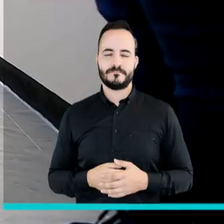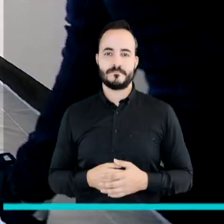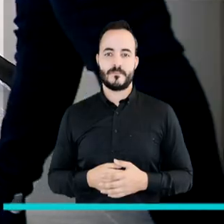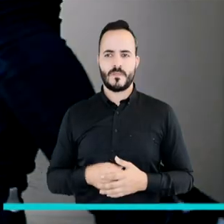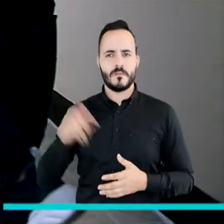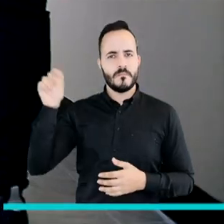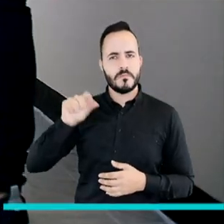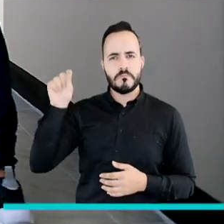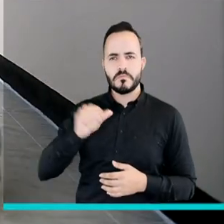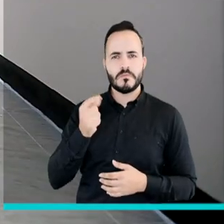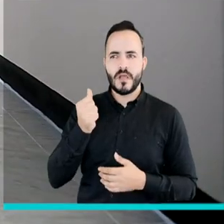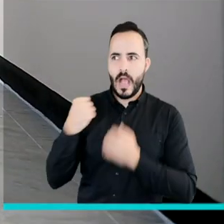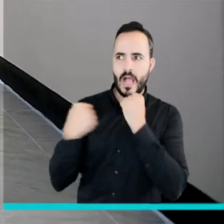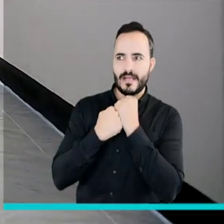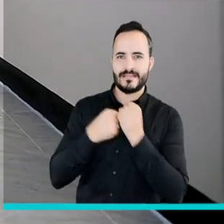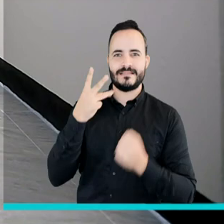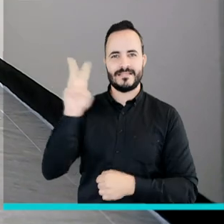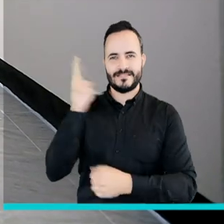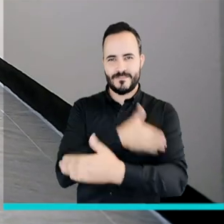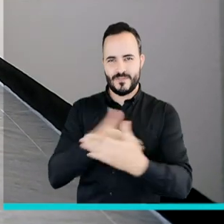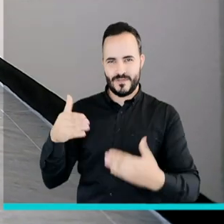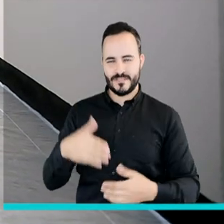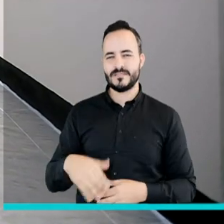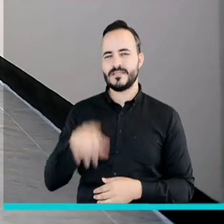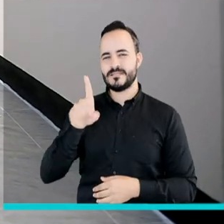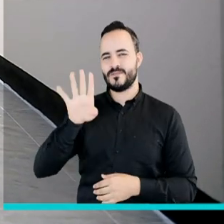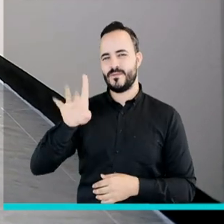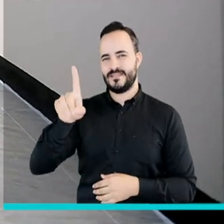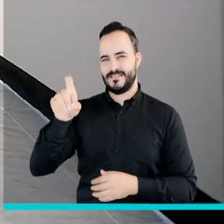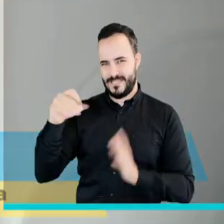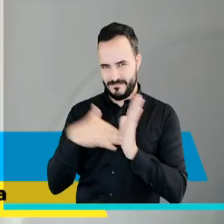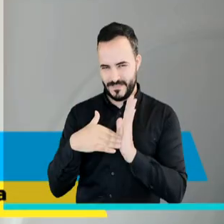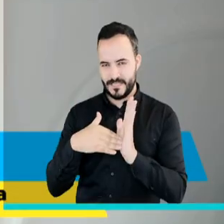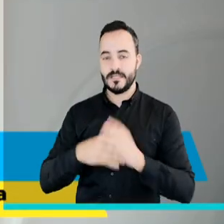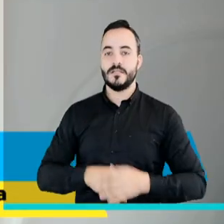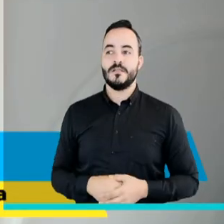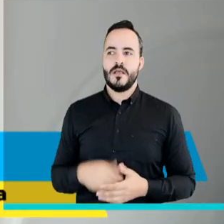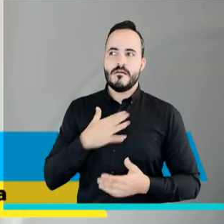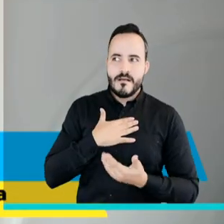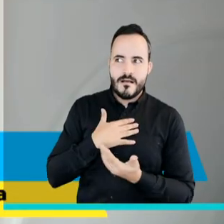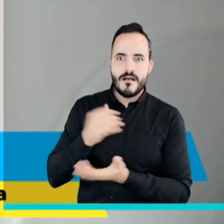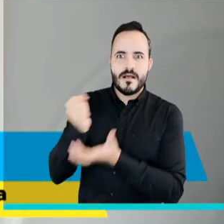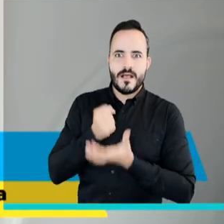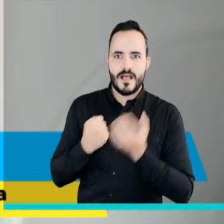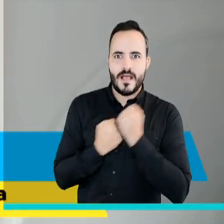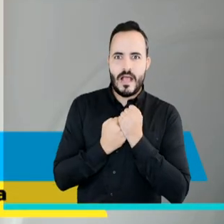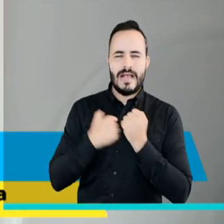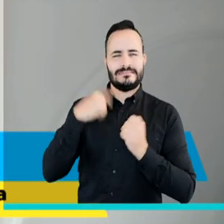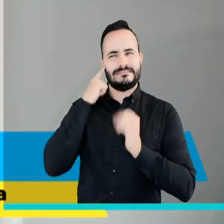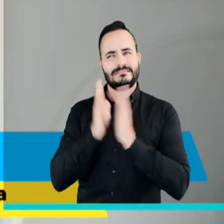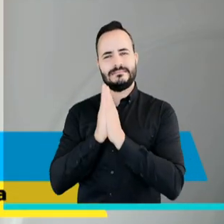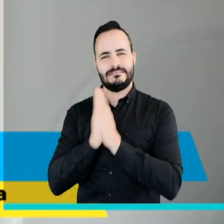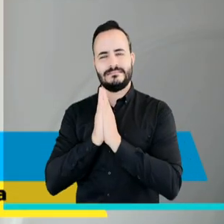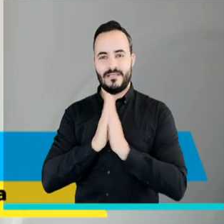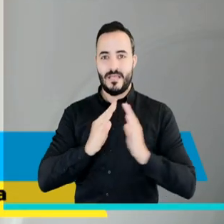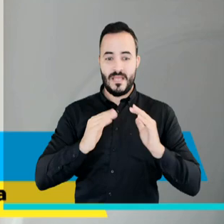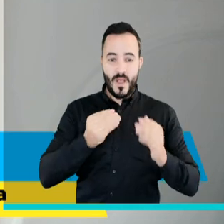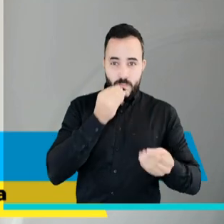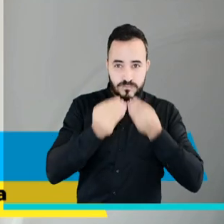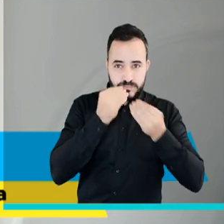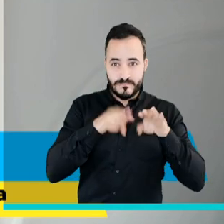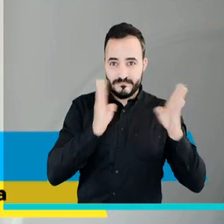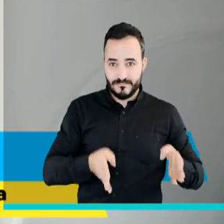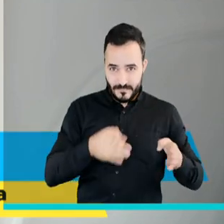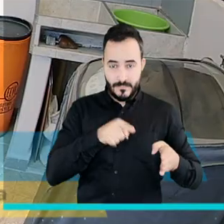El subsidio es de 13.146.000. Yo pedí que me arreglaran el techo del comedor